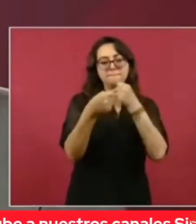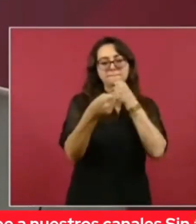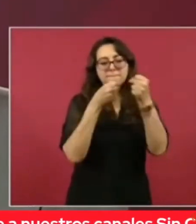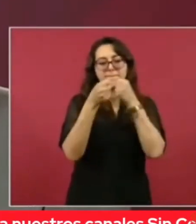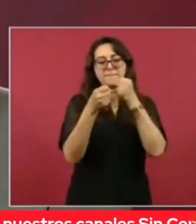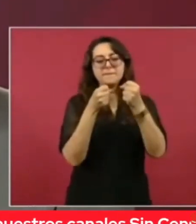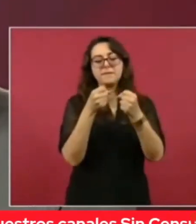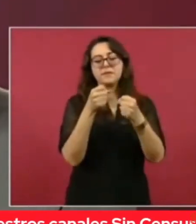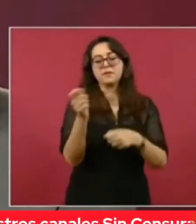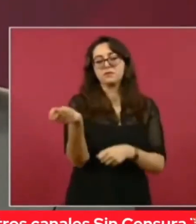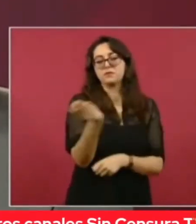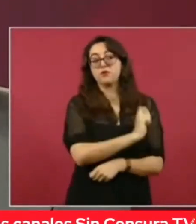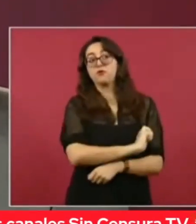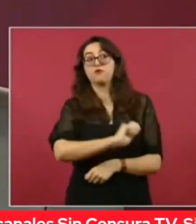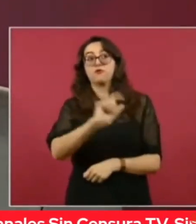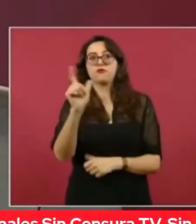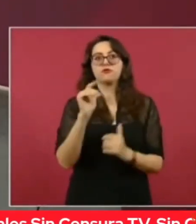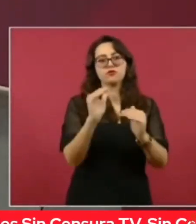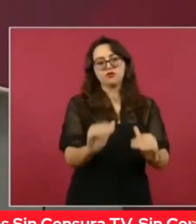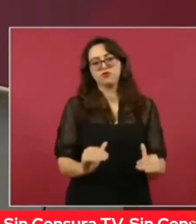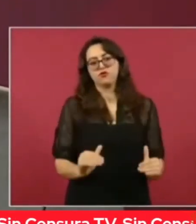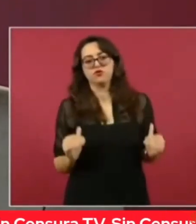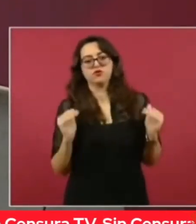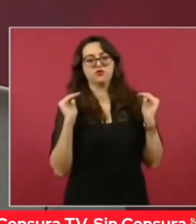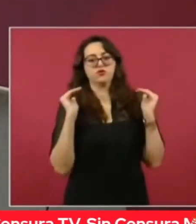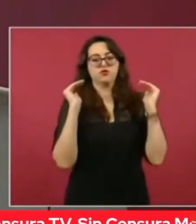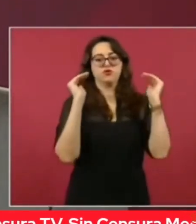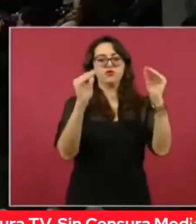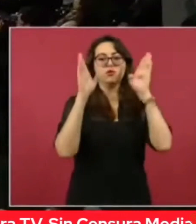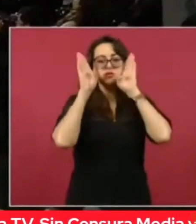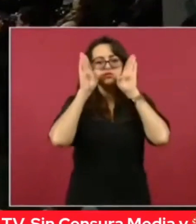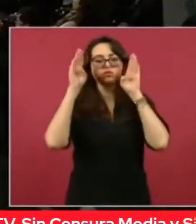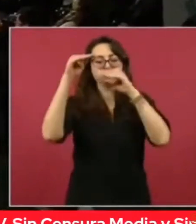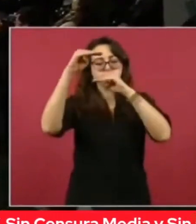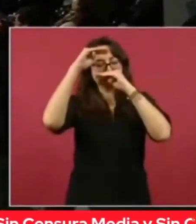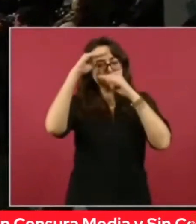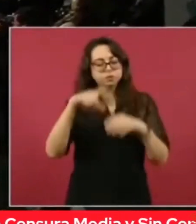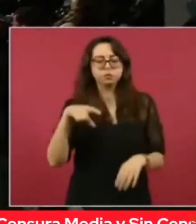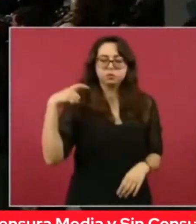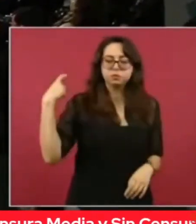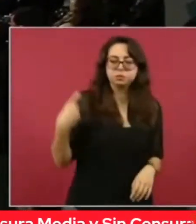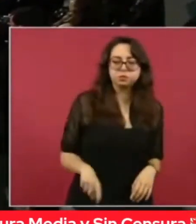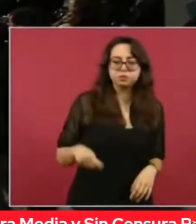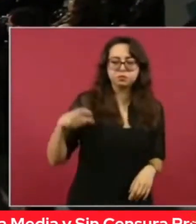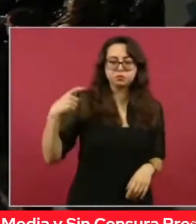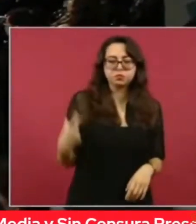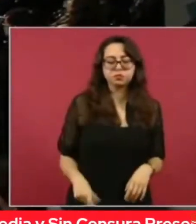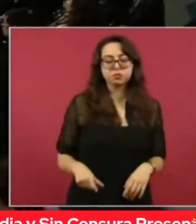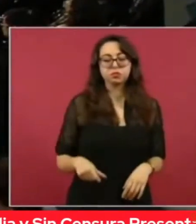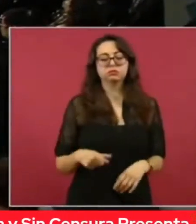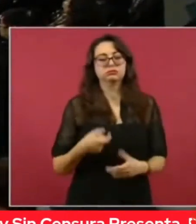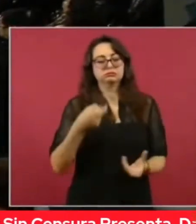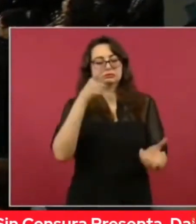supremo poder conservador que tiene